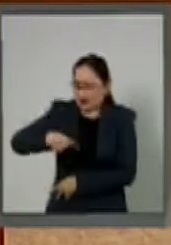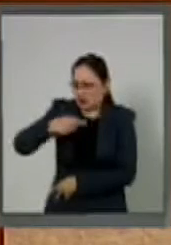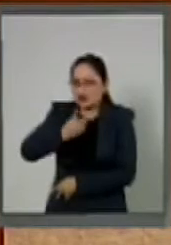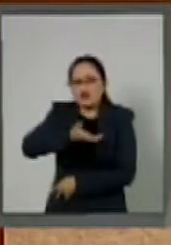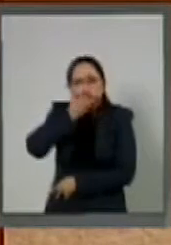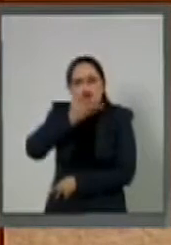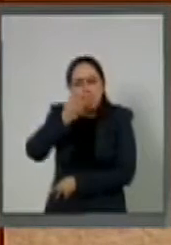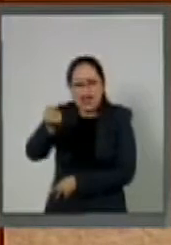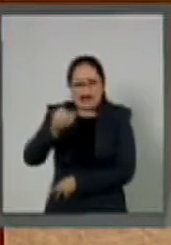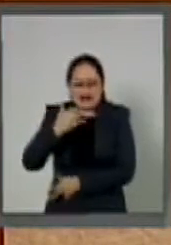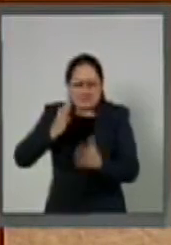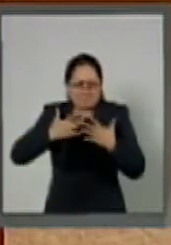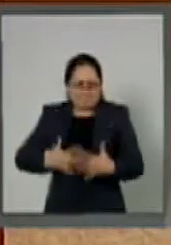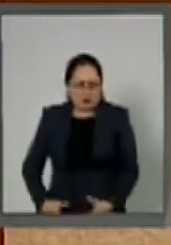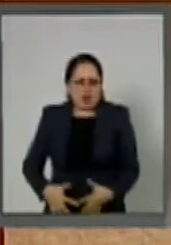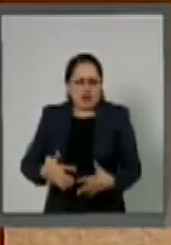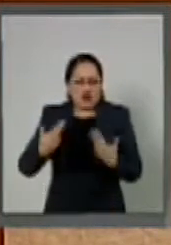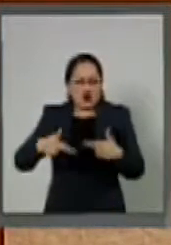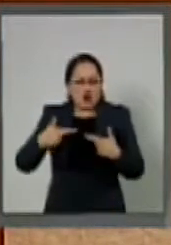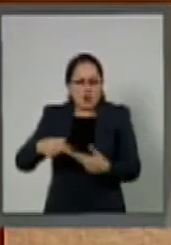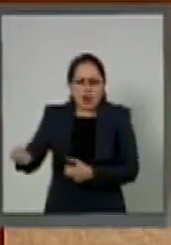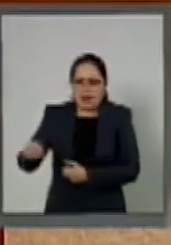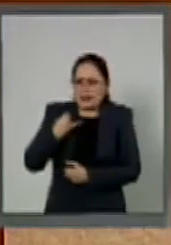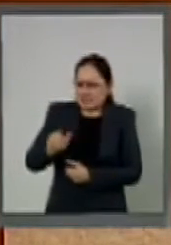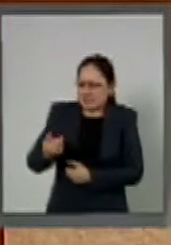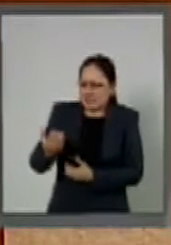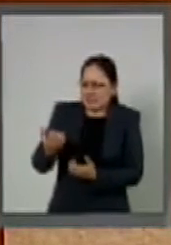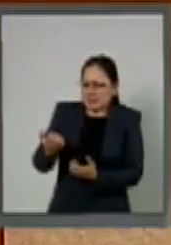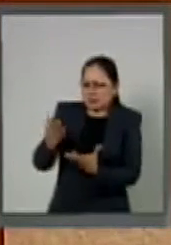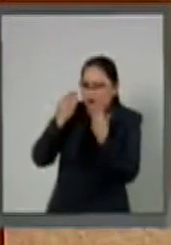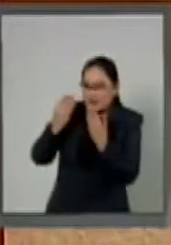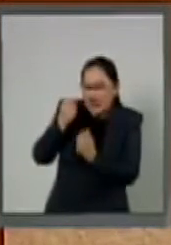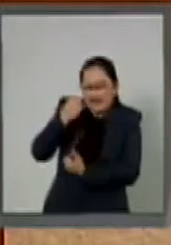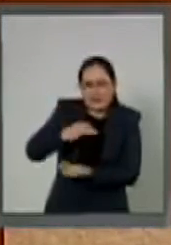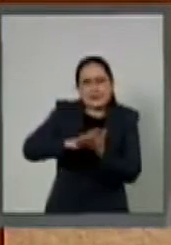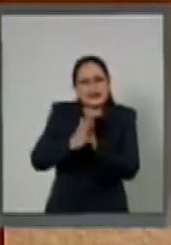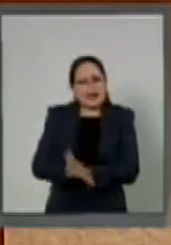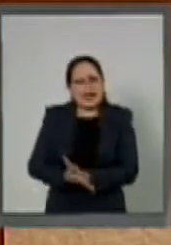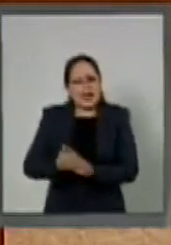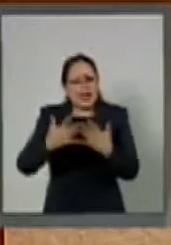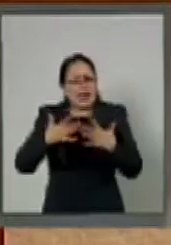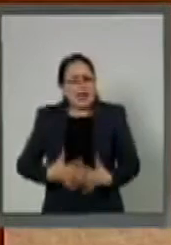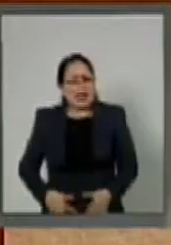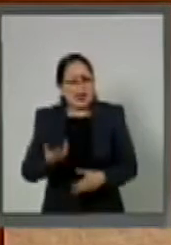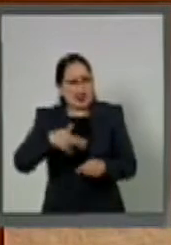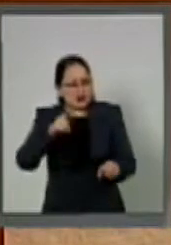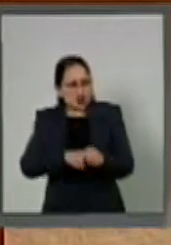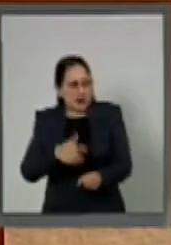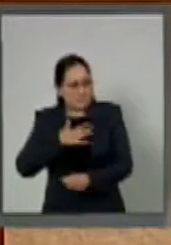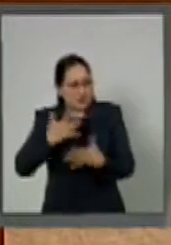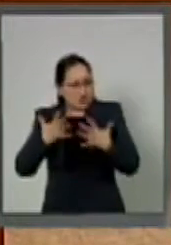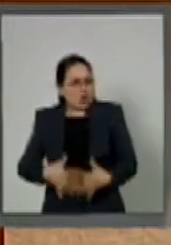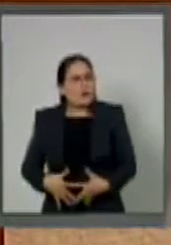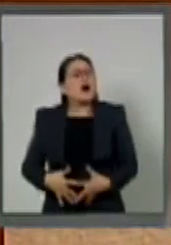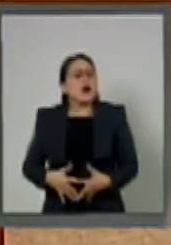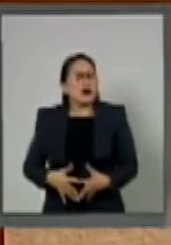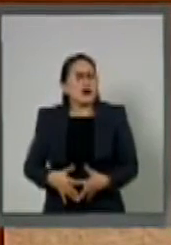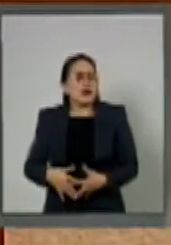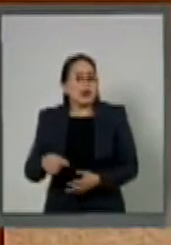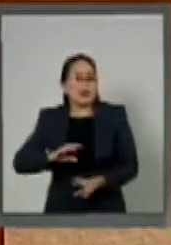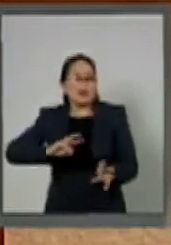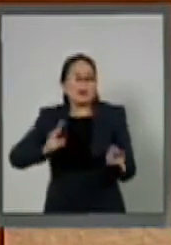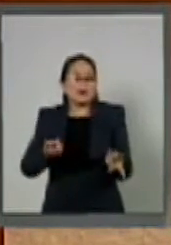por la forma en que hemos sido educados, usamos de manera natural. Esta,